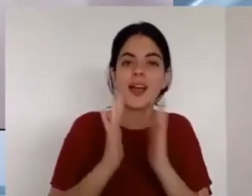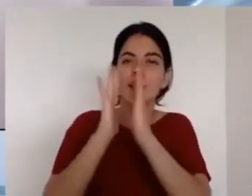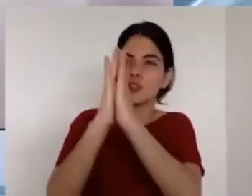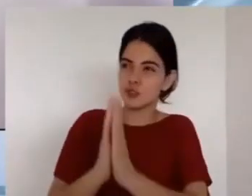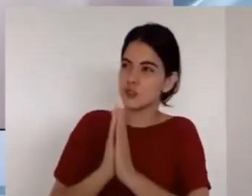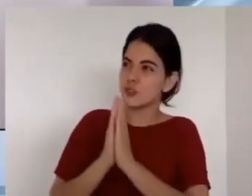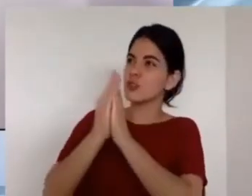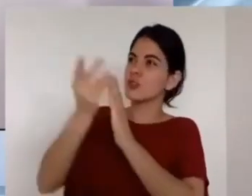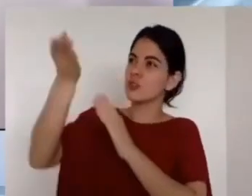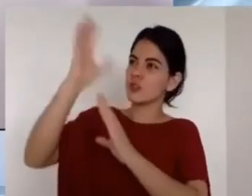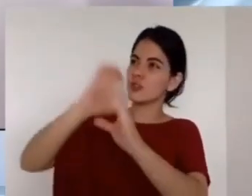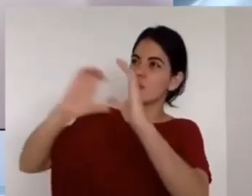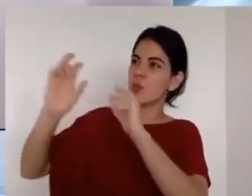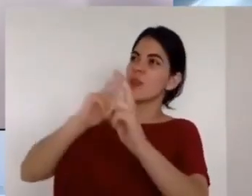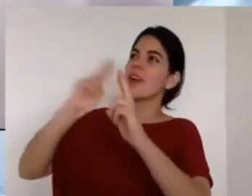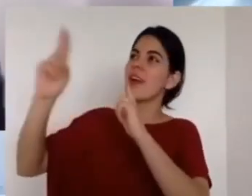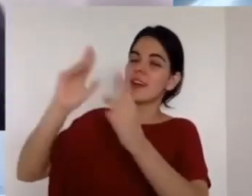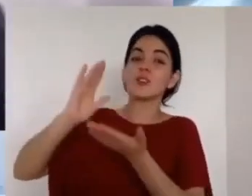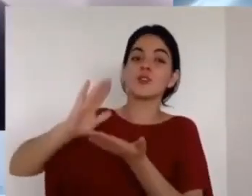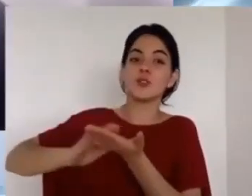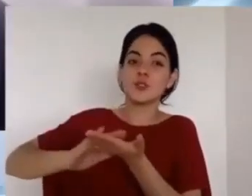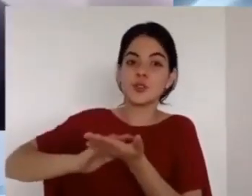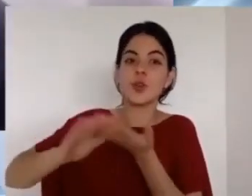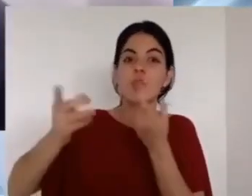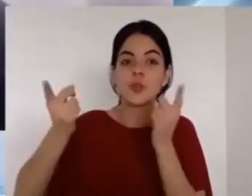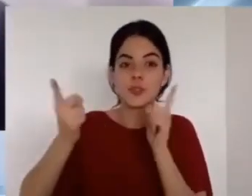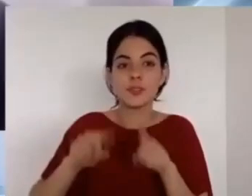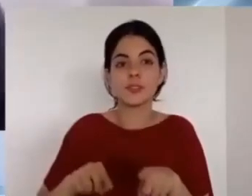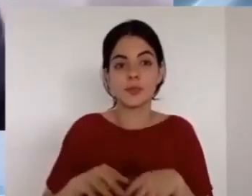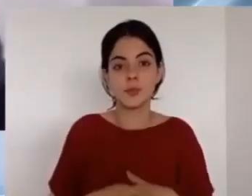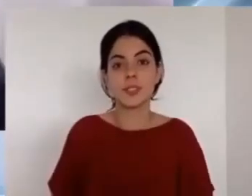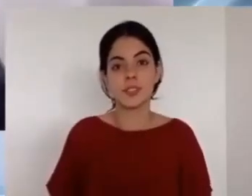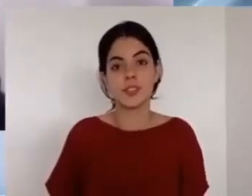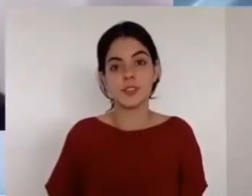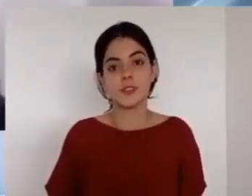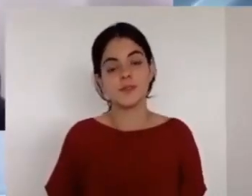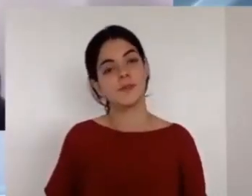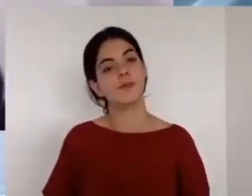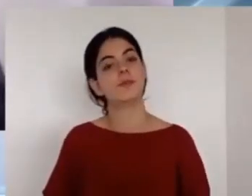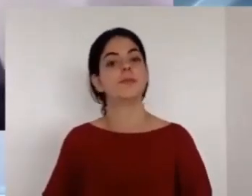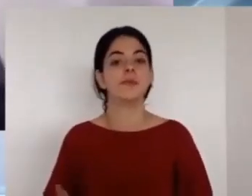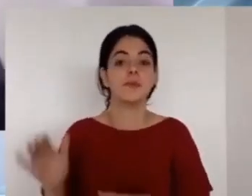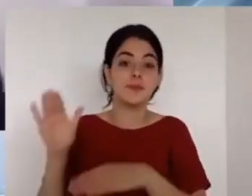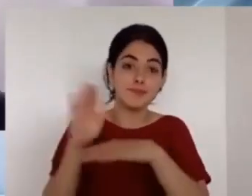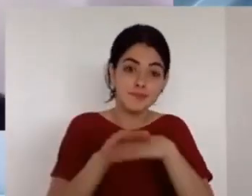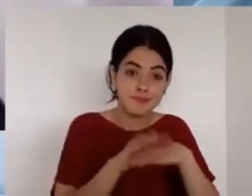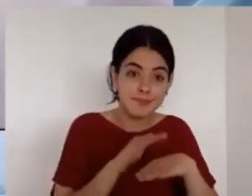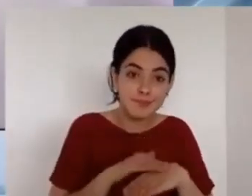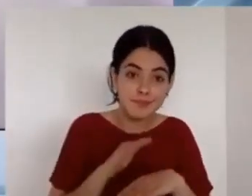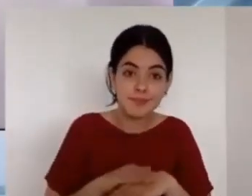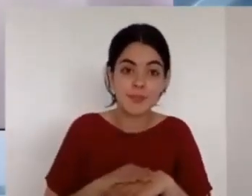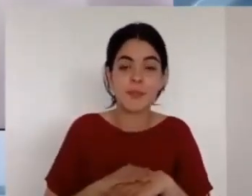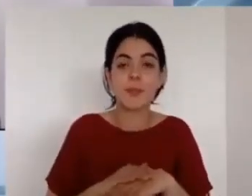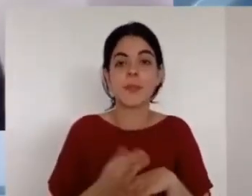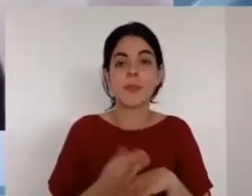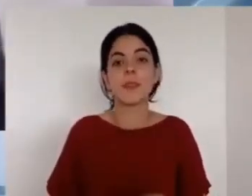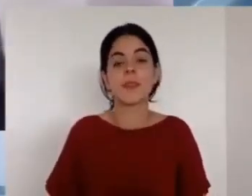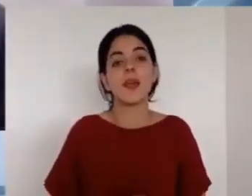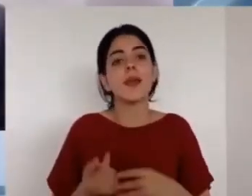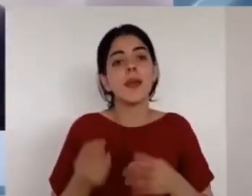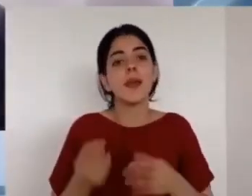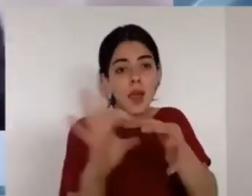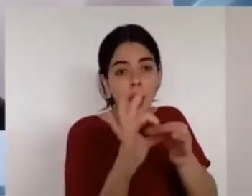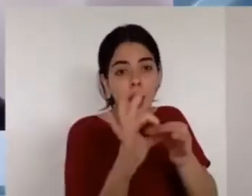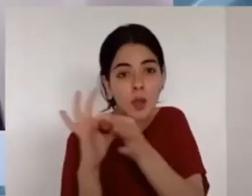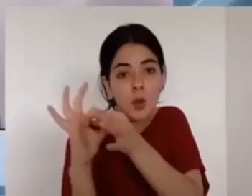descansar llamados bueno llamados en todo sentido llamados a ser píl llamados a